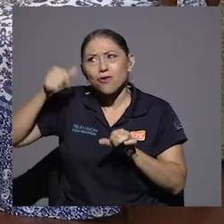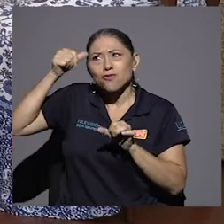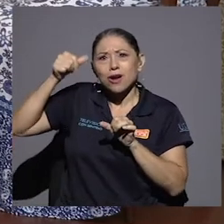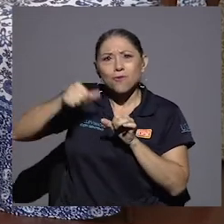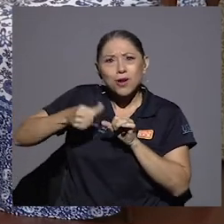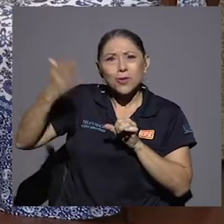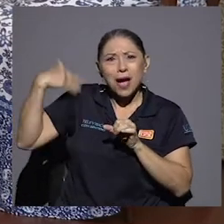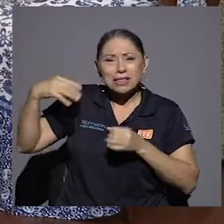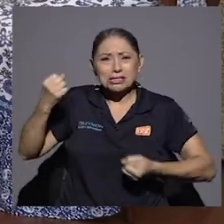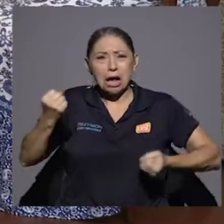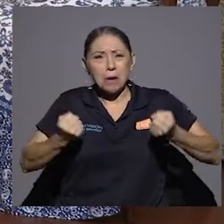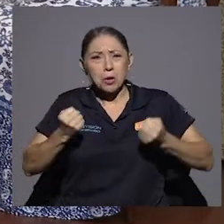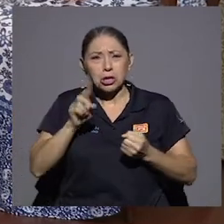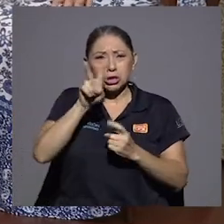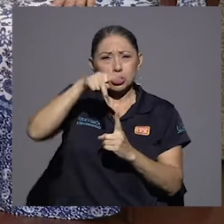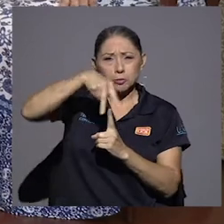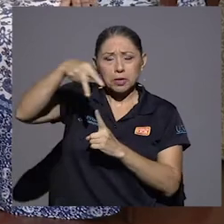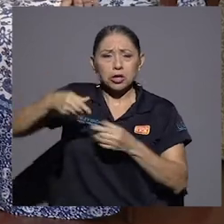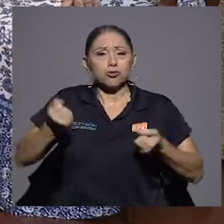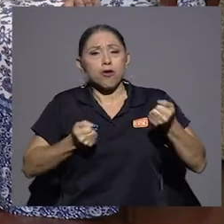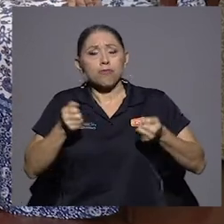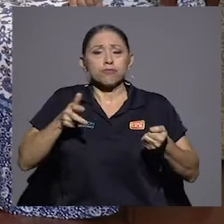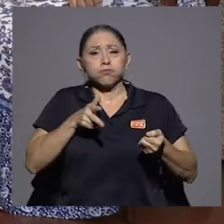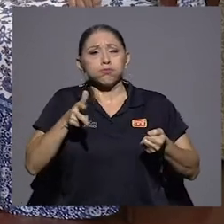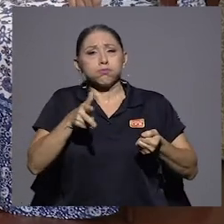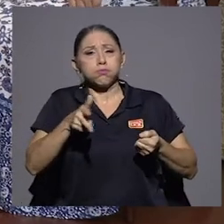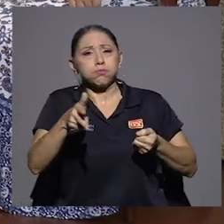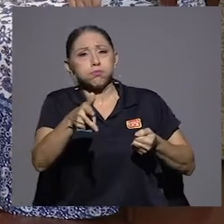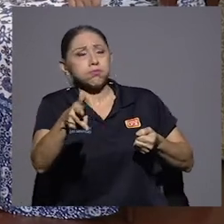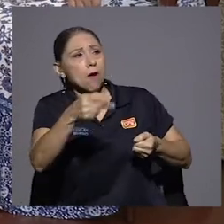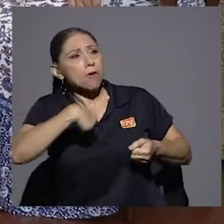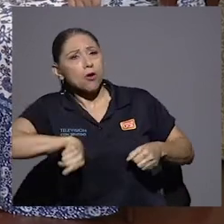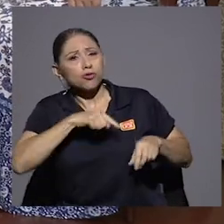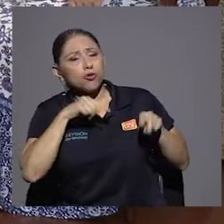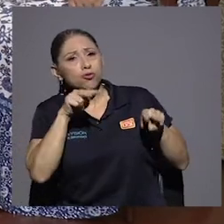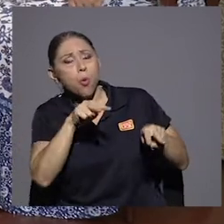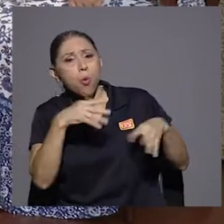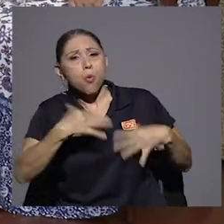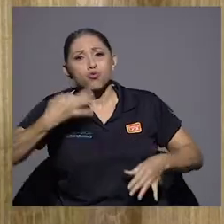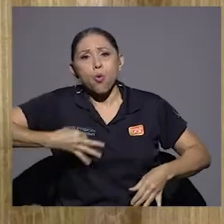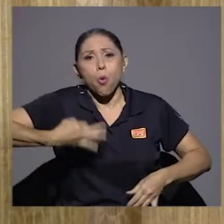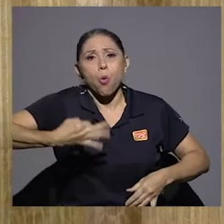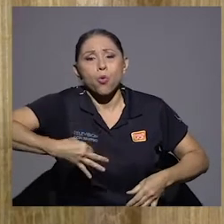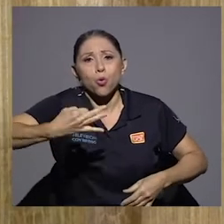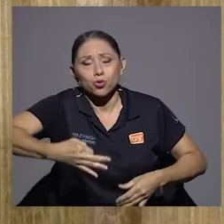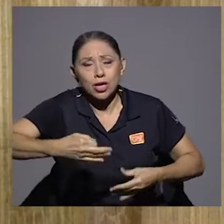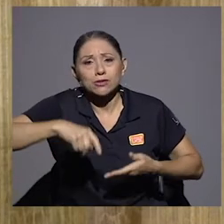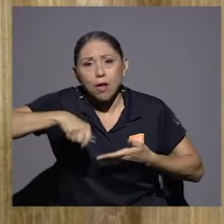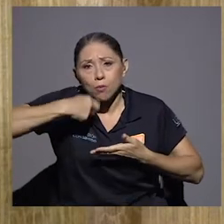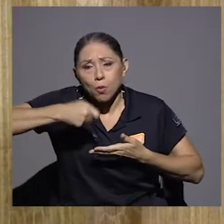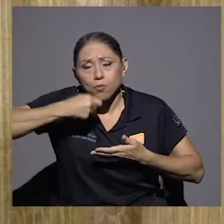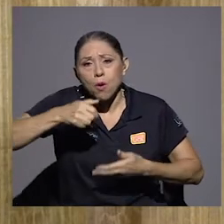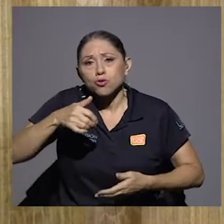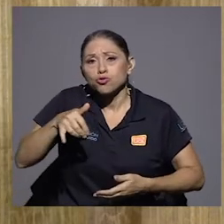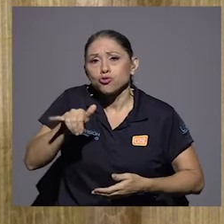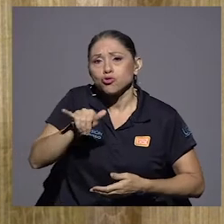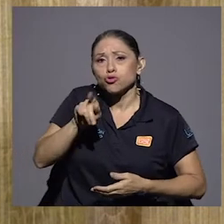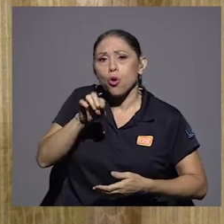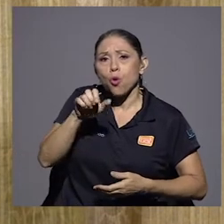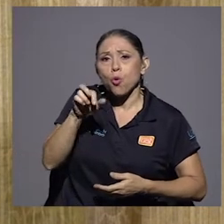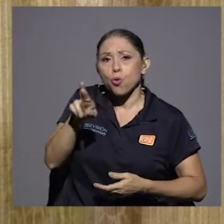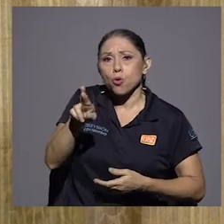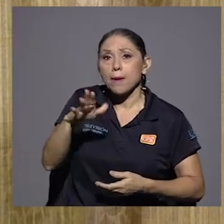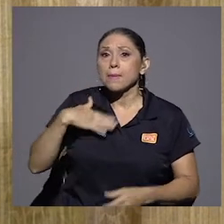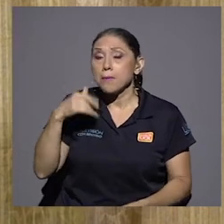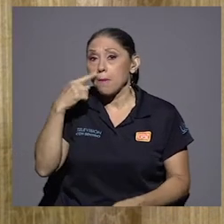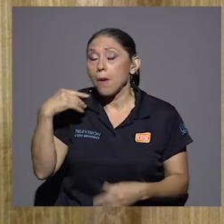los Pinos a dejar la leche, dejar todo. Y nosotros todos los días comíamos yogur. Para mi papá era fundamental. Sí, usted